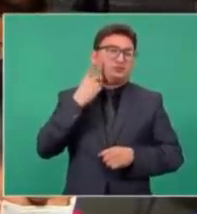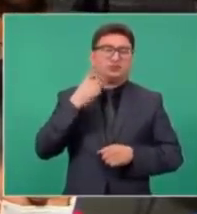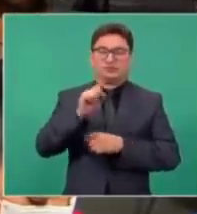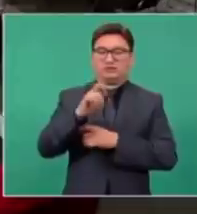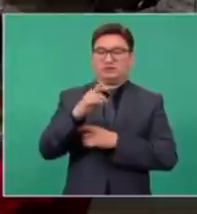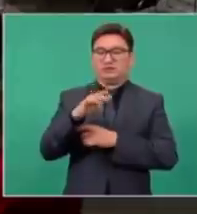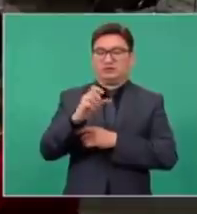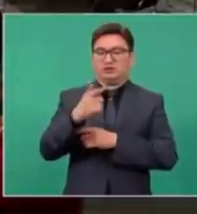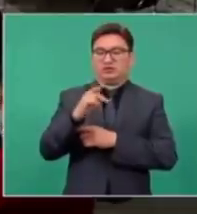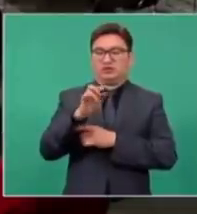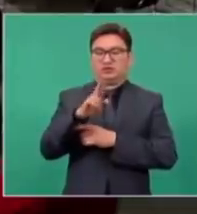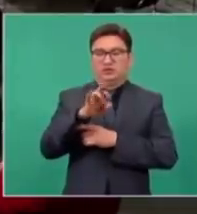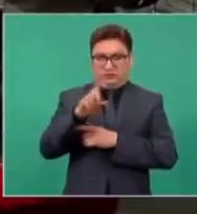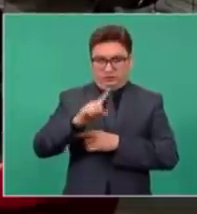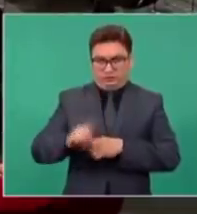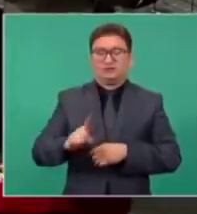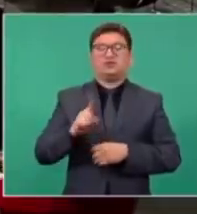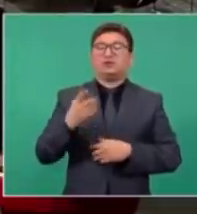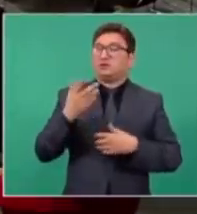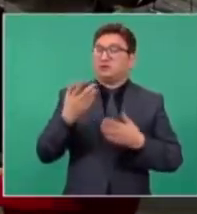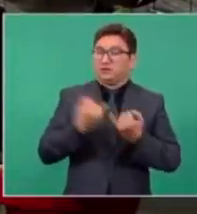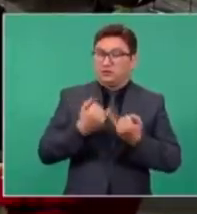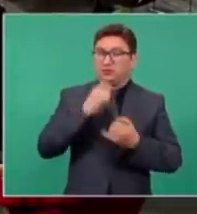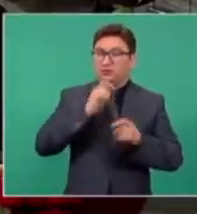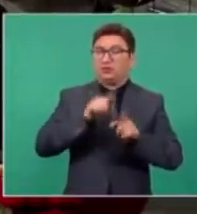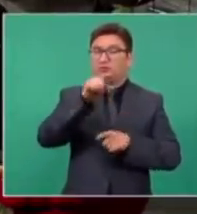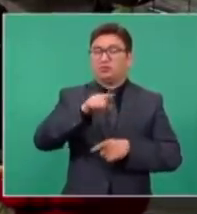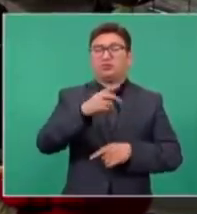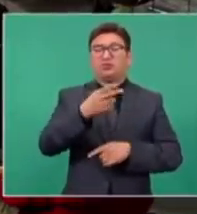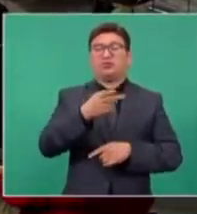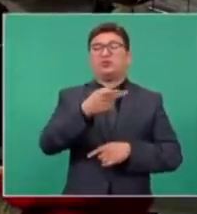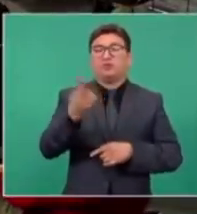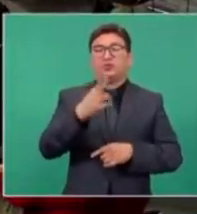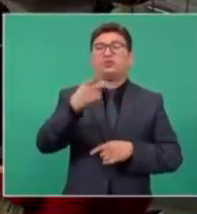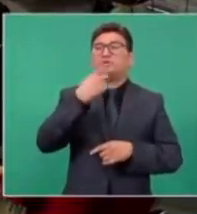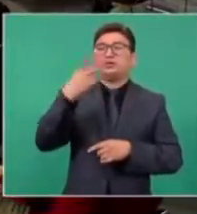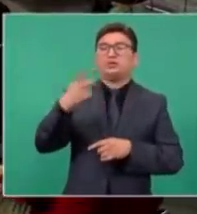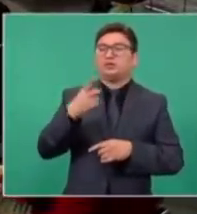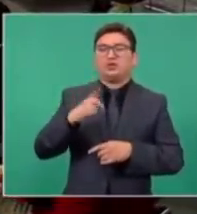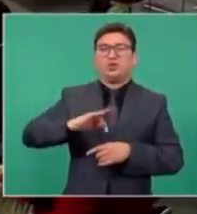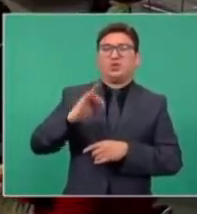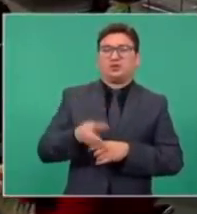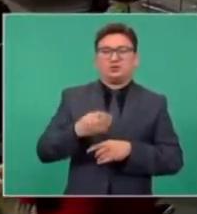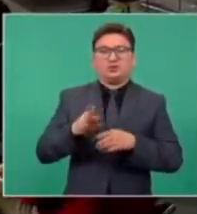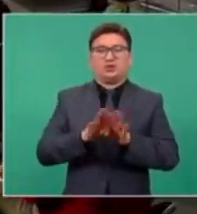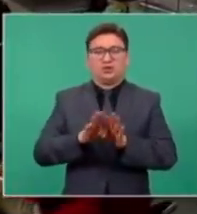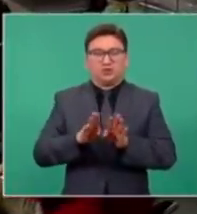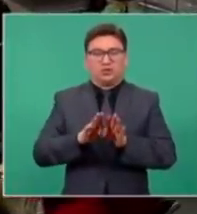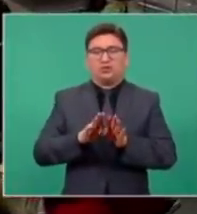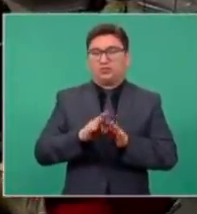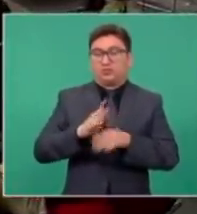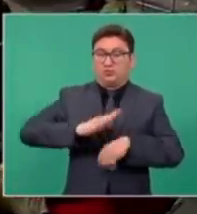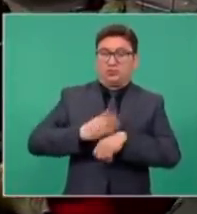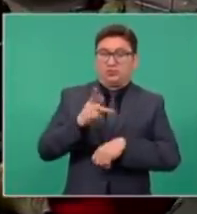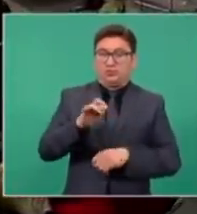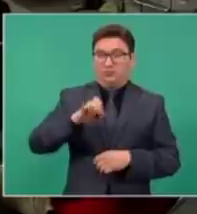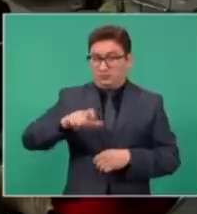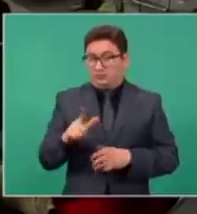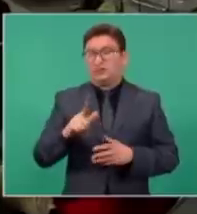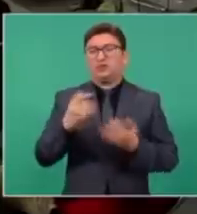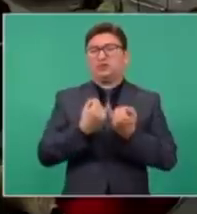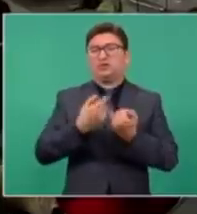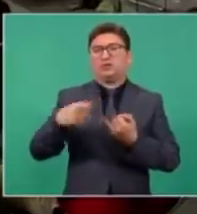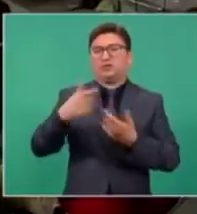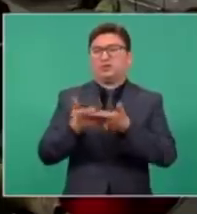Sergio Gutiérrez. Y también después de que usted mencionara que está en desacuerdo con que se lleve penalmente este asunto. De hecho, también los